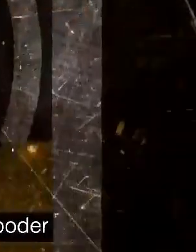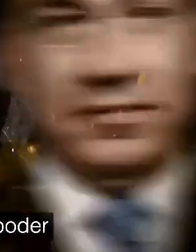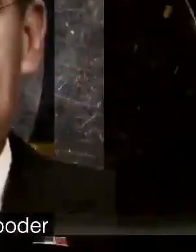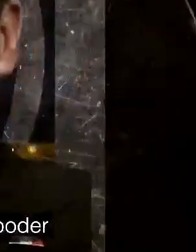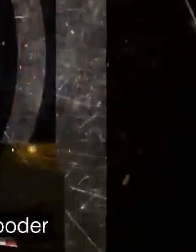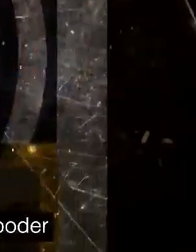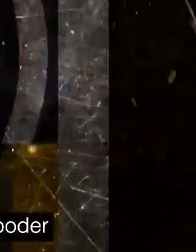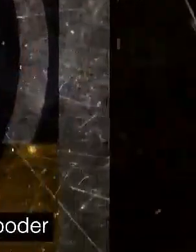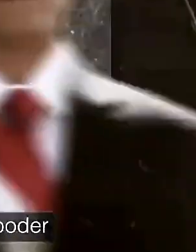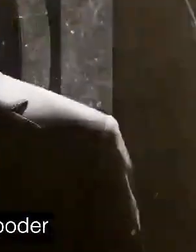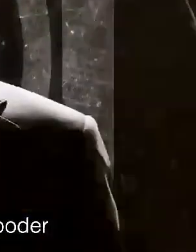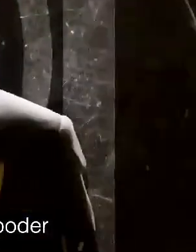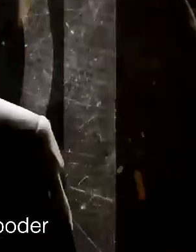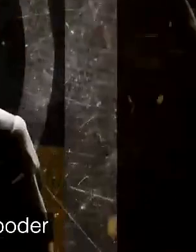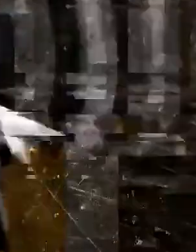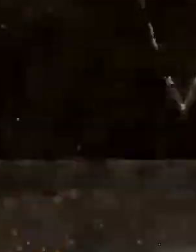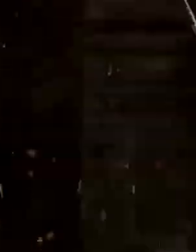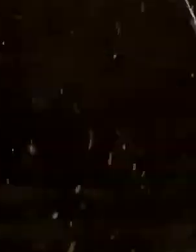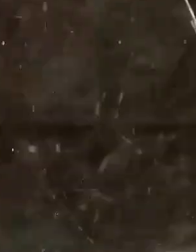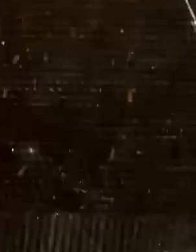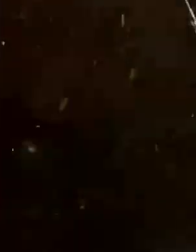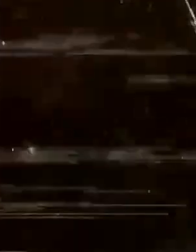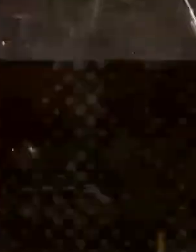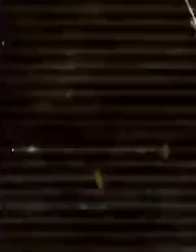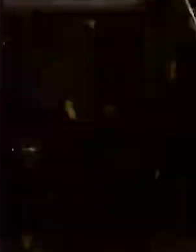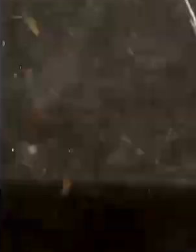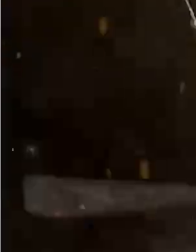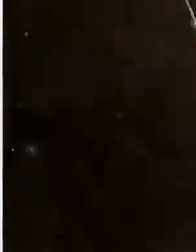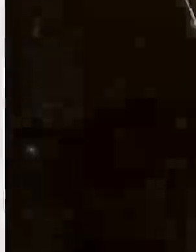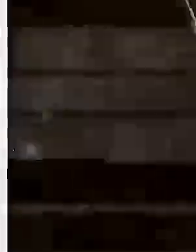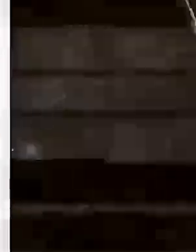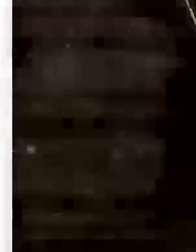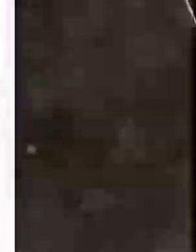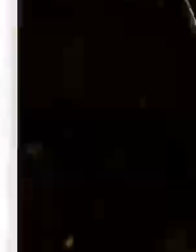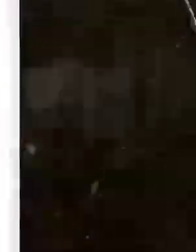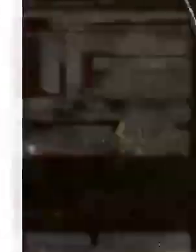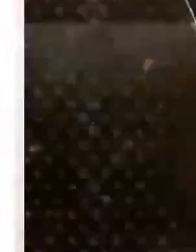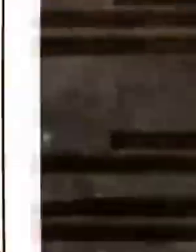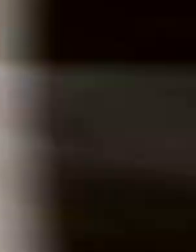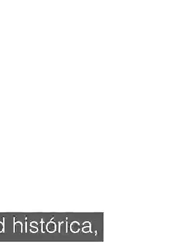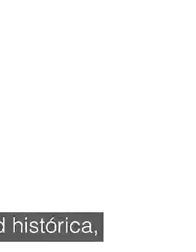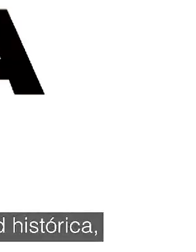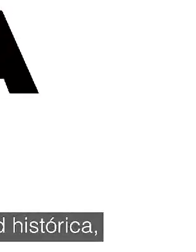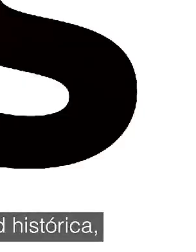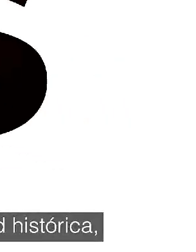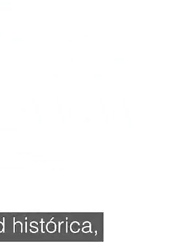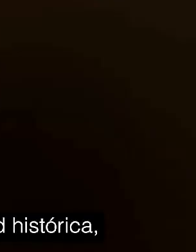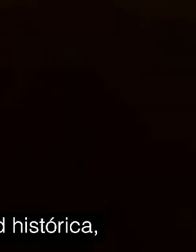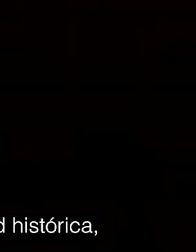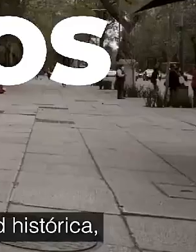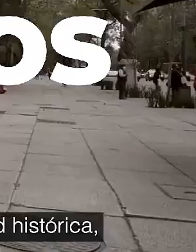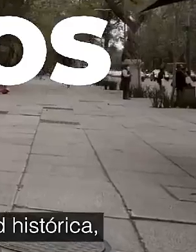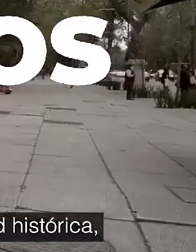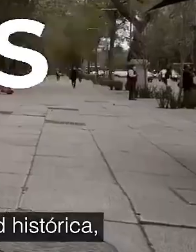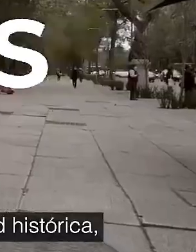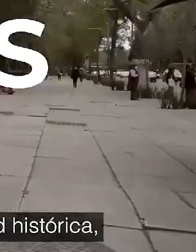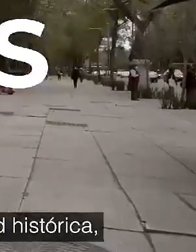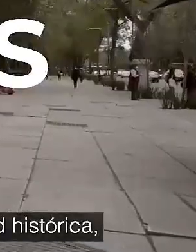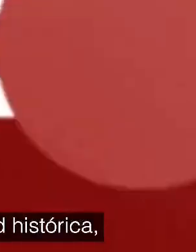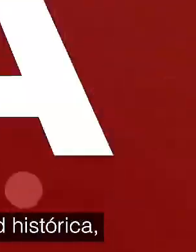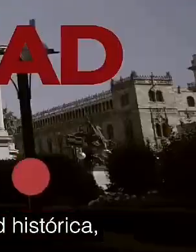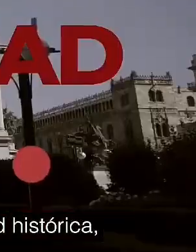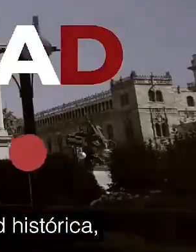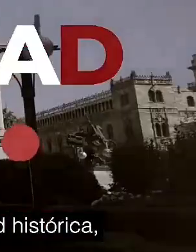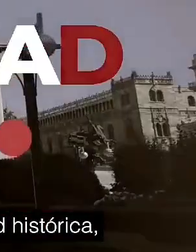Los expresidentes de México abusaron de su poder y le hicieron mucho daño al pueblo. Ahora, las y los mexicanos